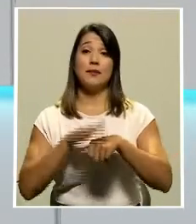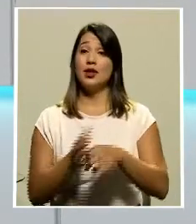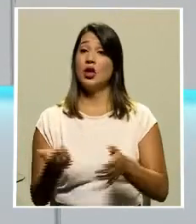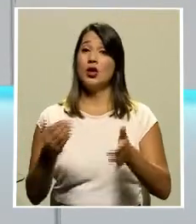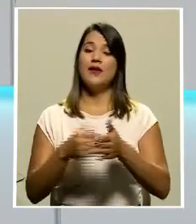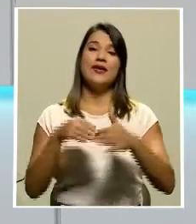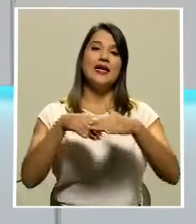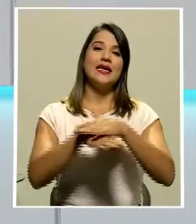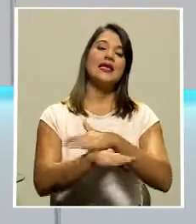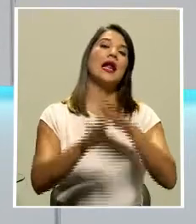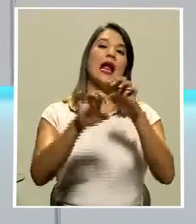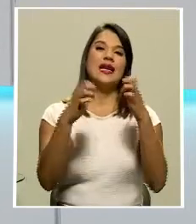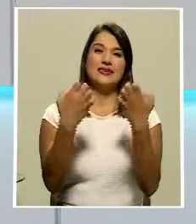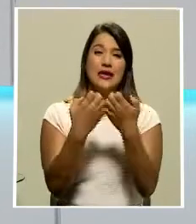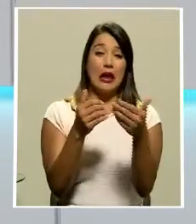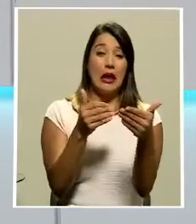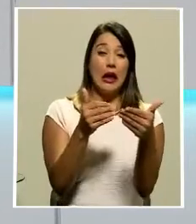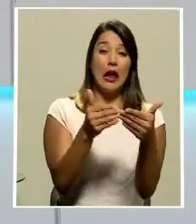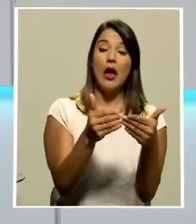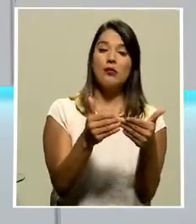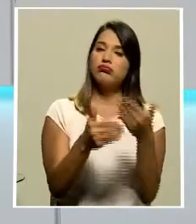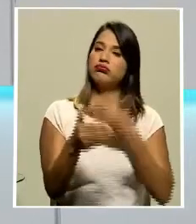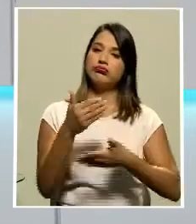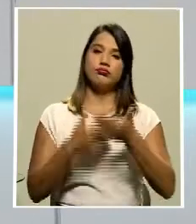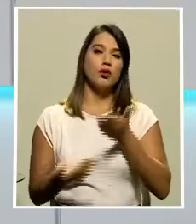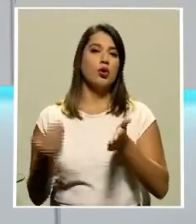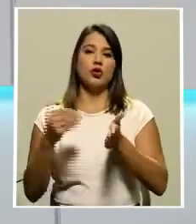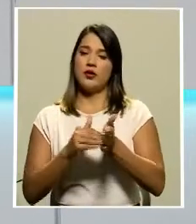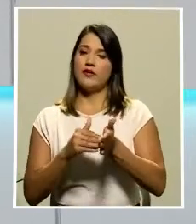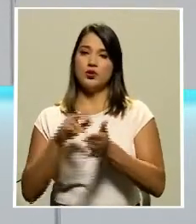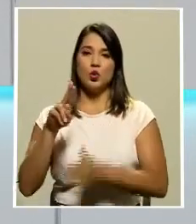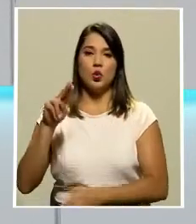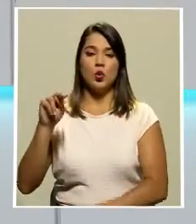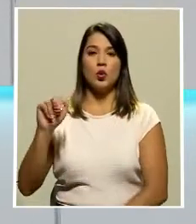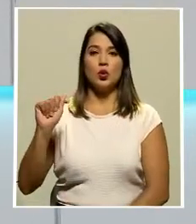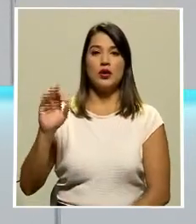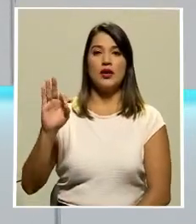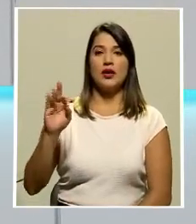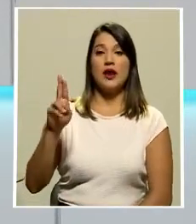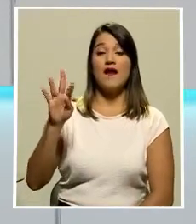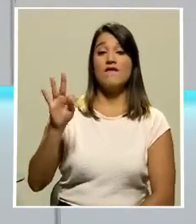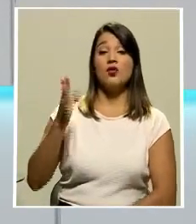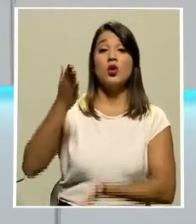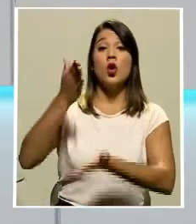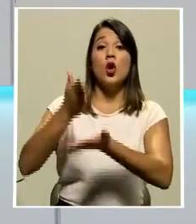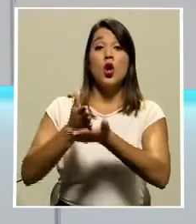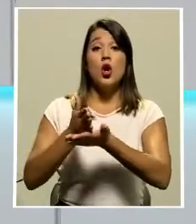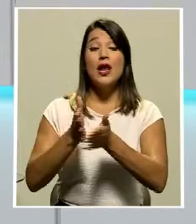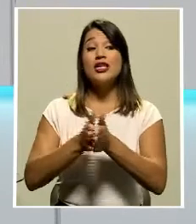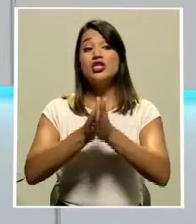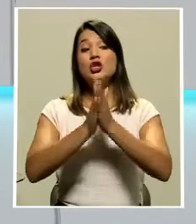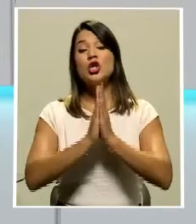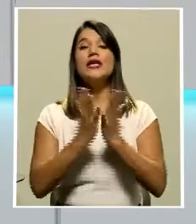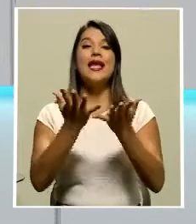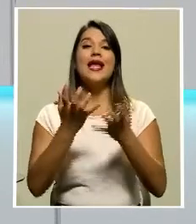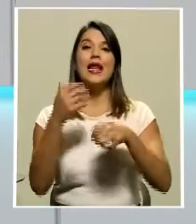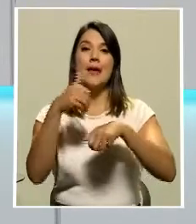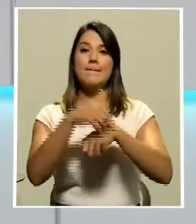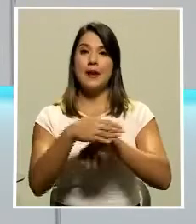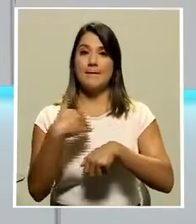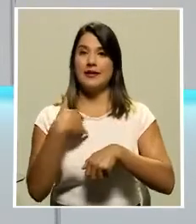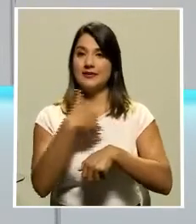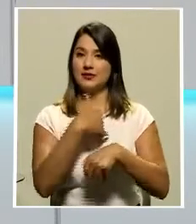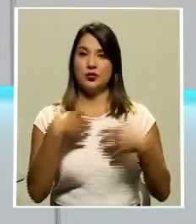estadios. La UNAFUD, después de eso, frenó el protocolo que iba a enviar al Ministerio de Salud.